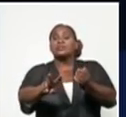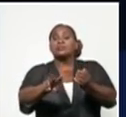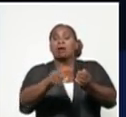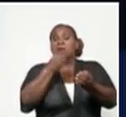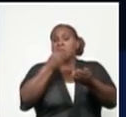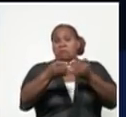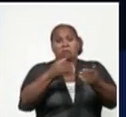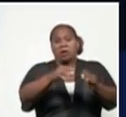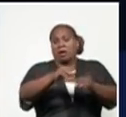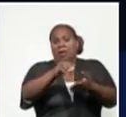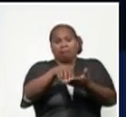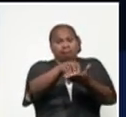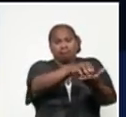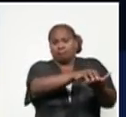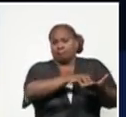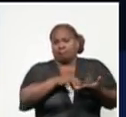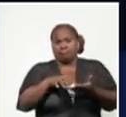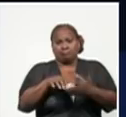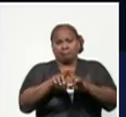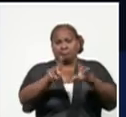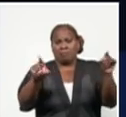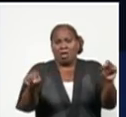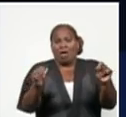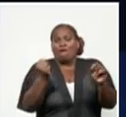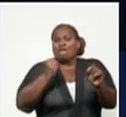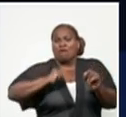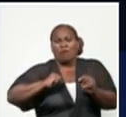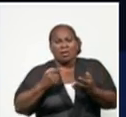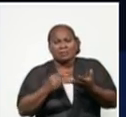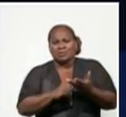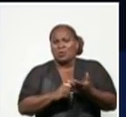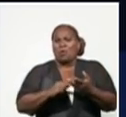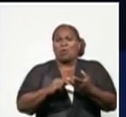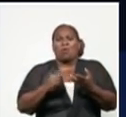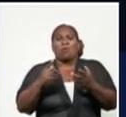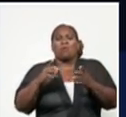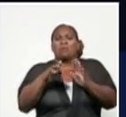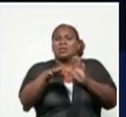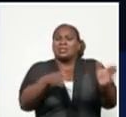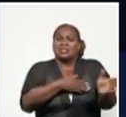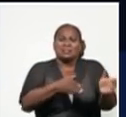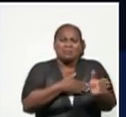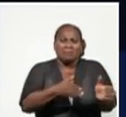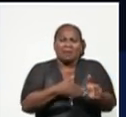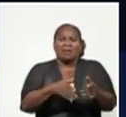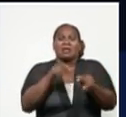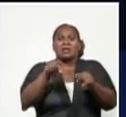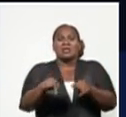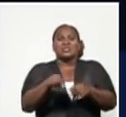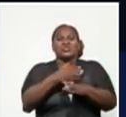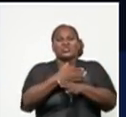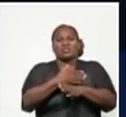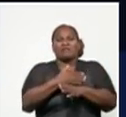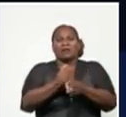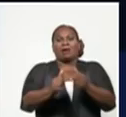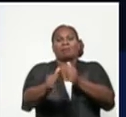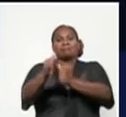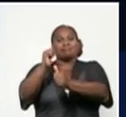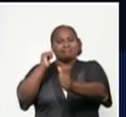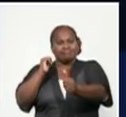medidas como ha pasado y con las violaciones que usted ha explicado. pero eso representa un retroceso que